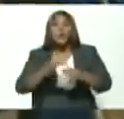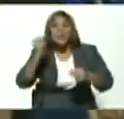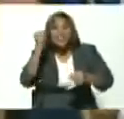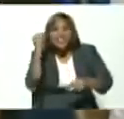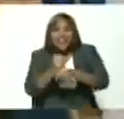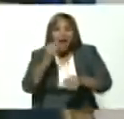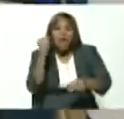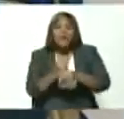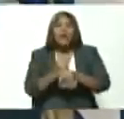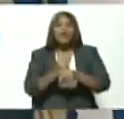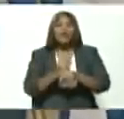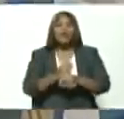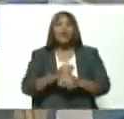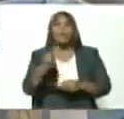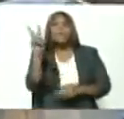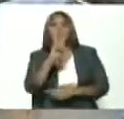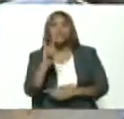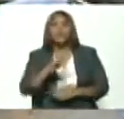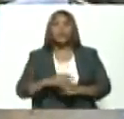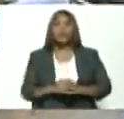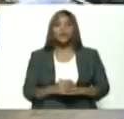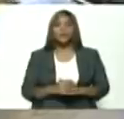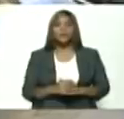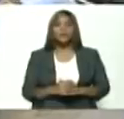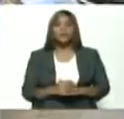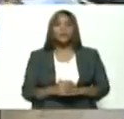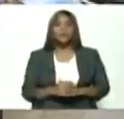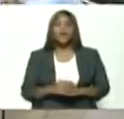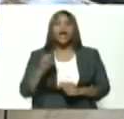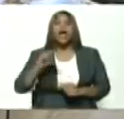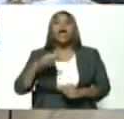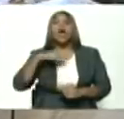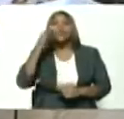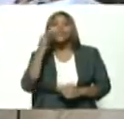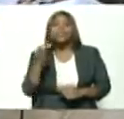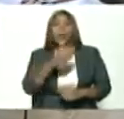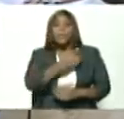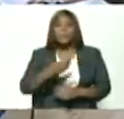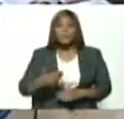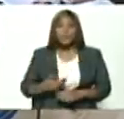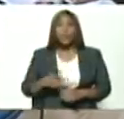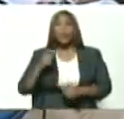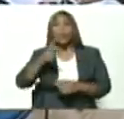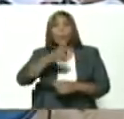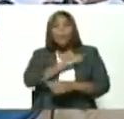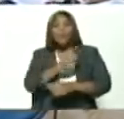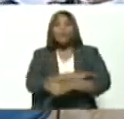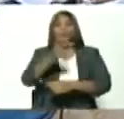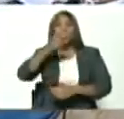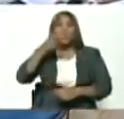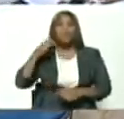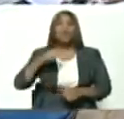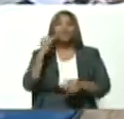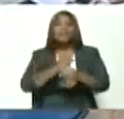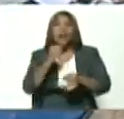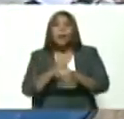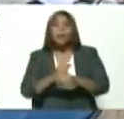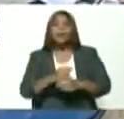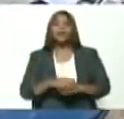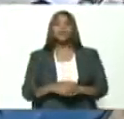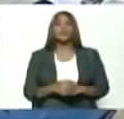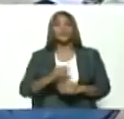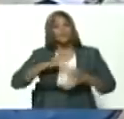El Consejo Presidencial del Poder Popular para la clase obrera venezolana. Nace con